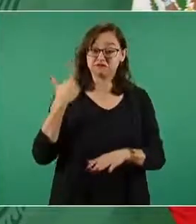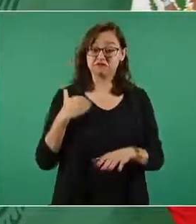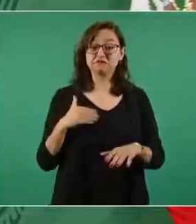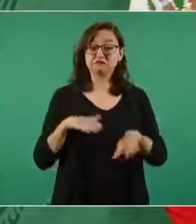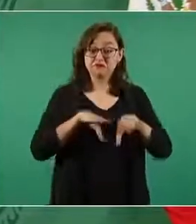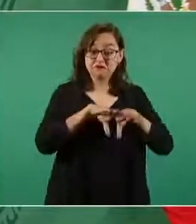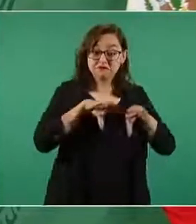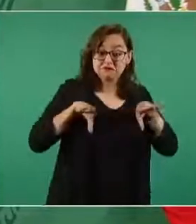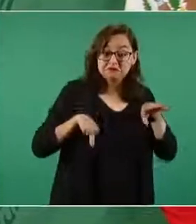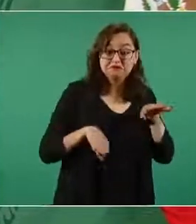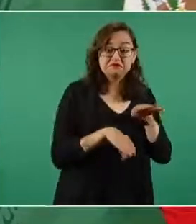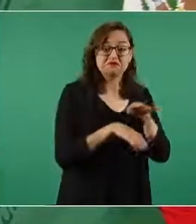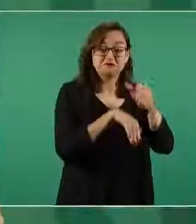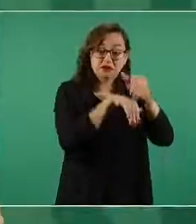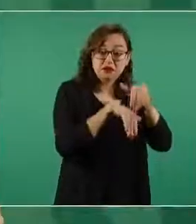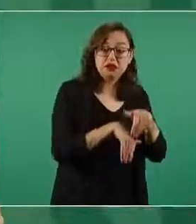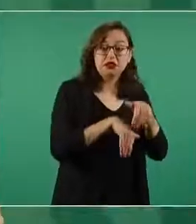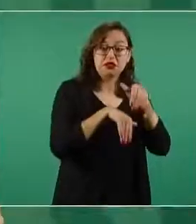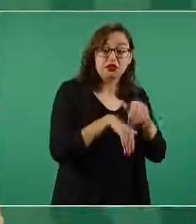peleles, títeres.